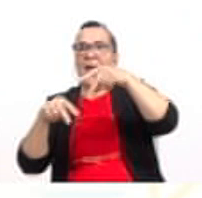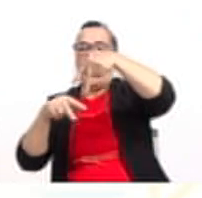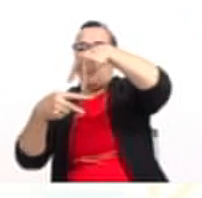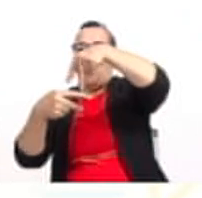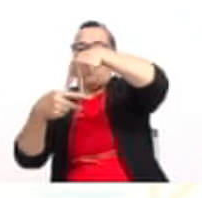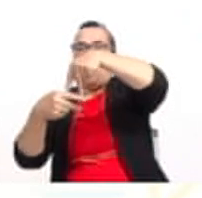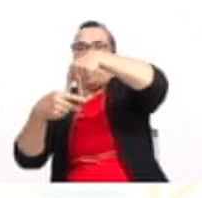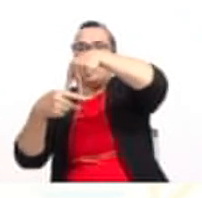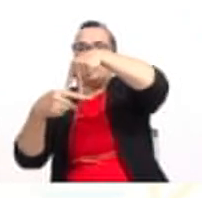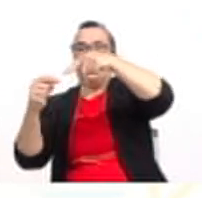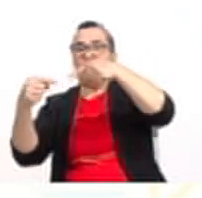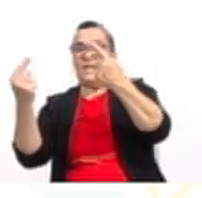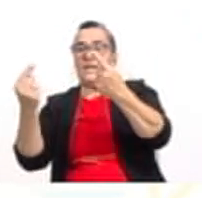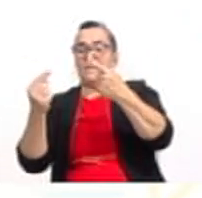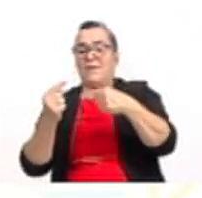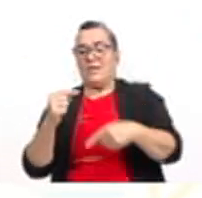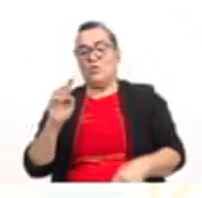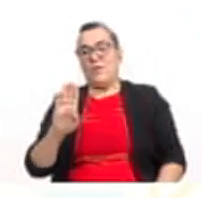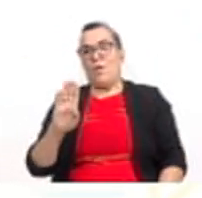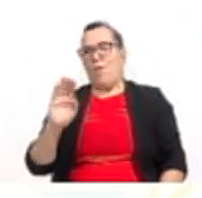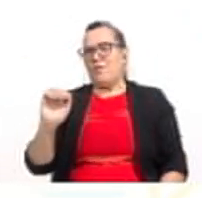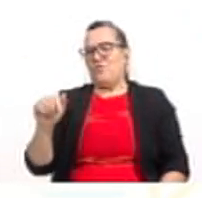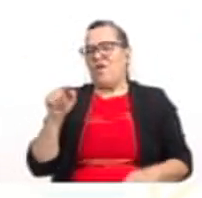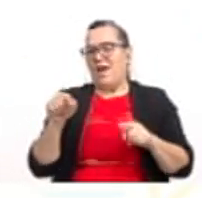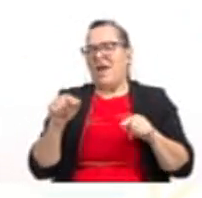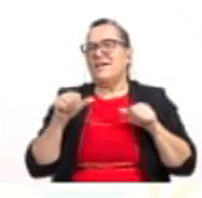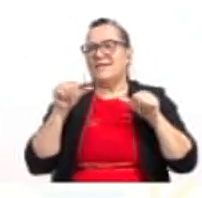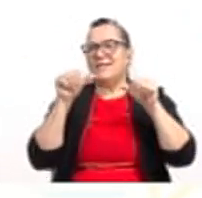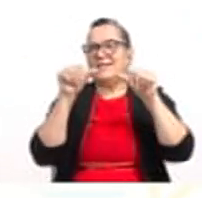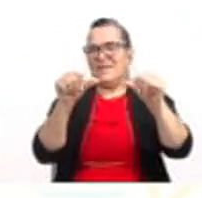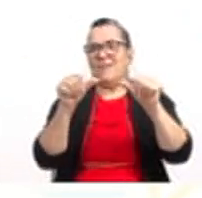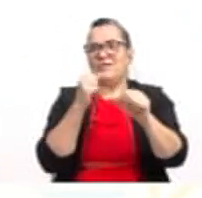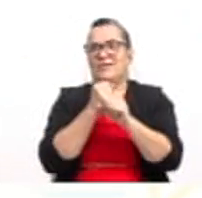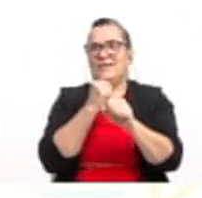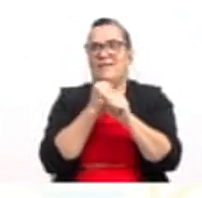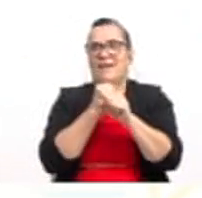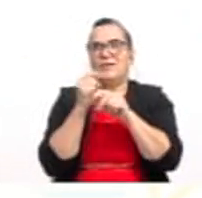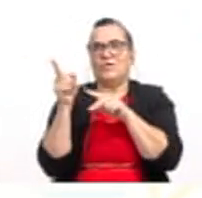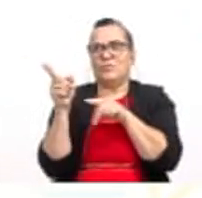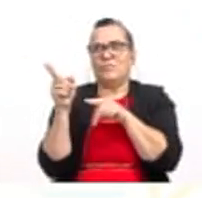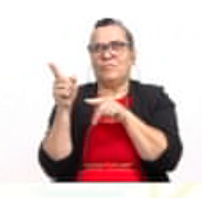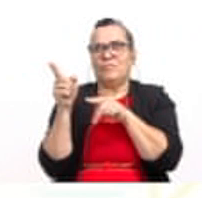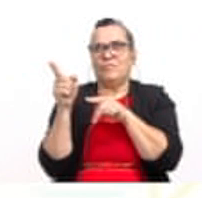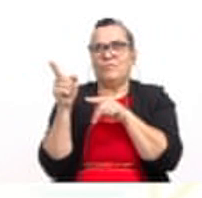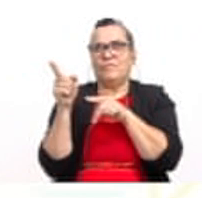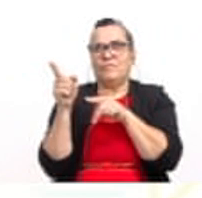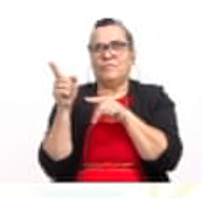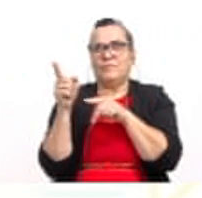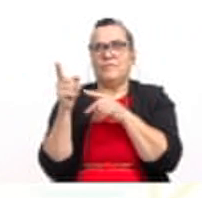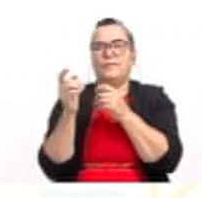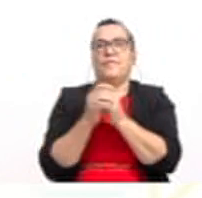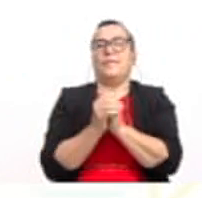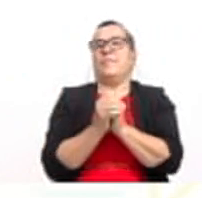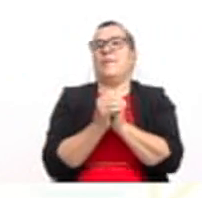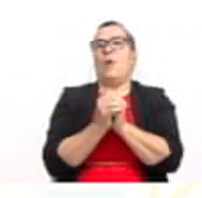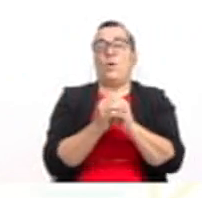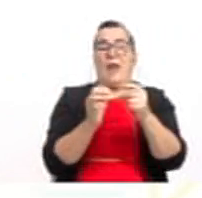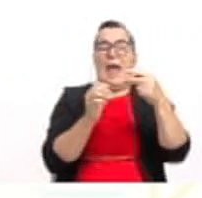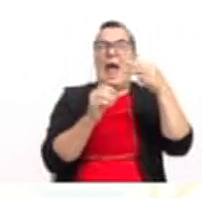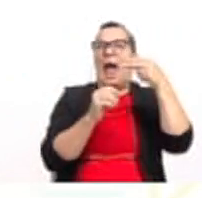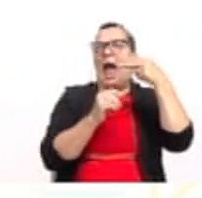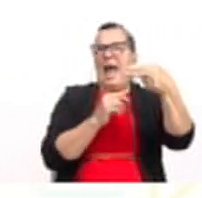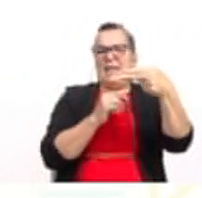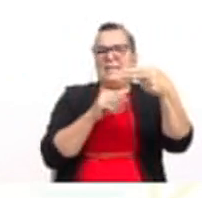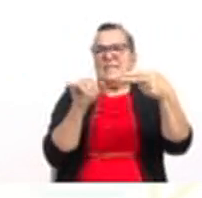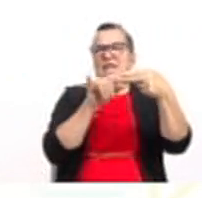4a. Ahora, sigamos trabajando con esta expresión. Ahora, sea h igual al